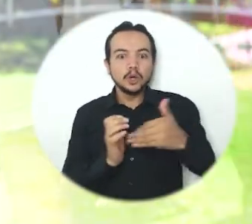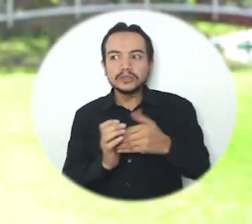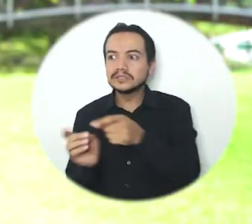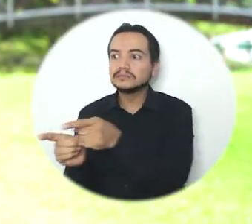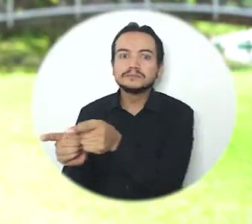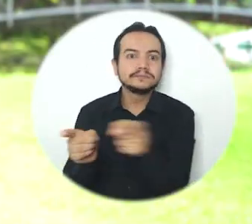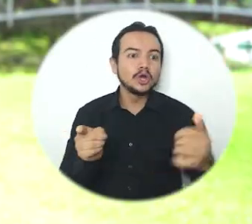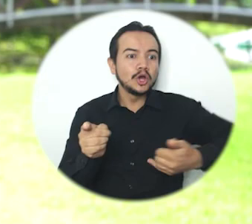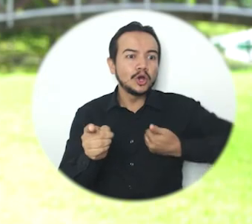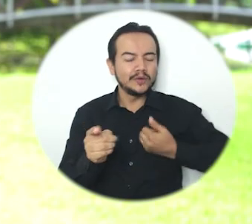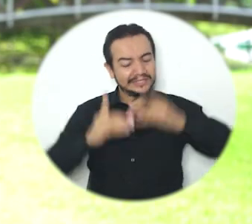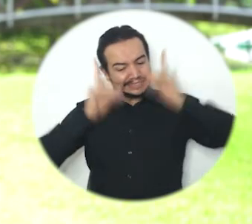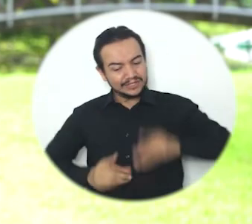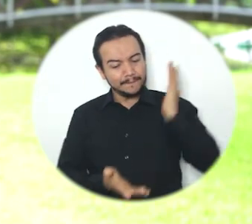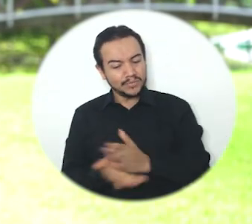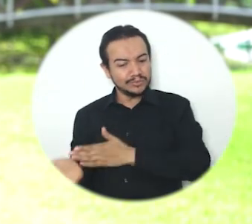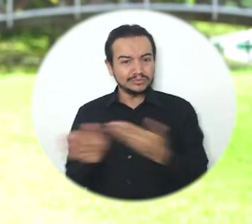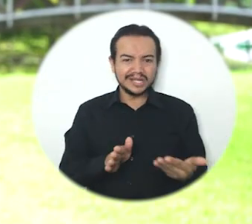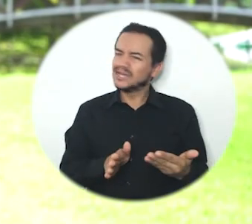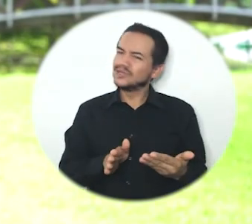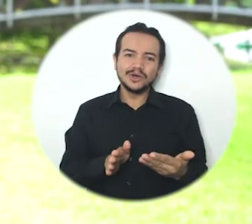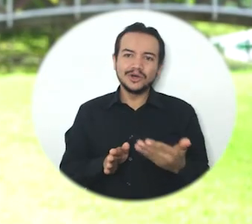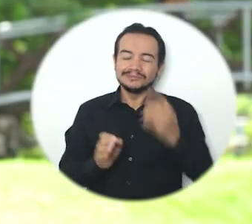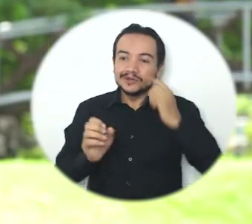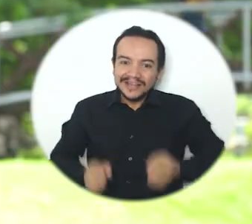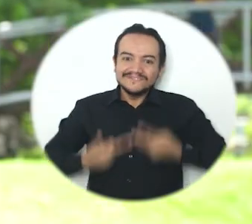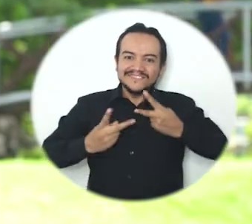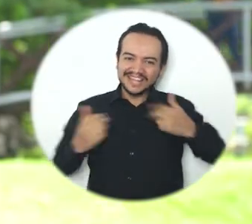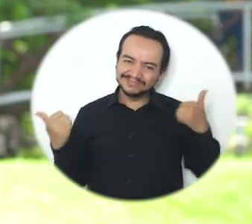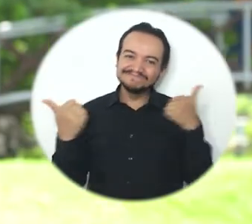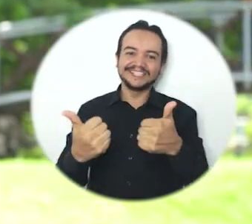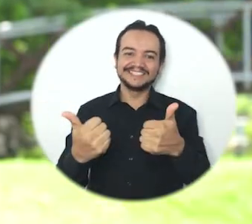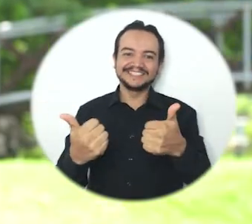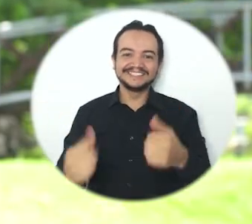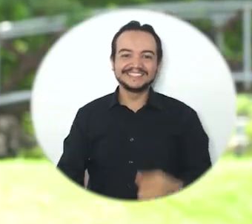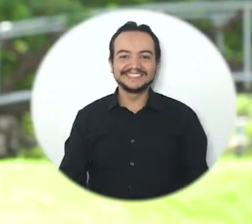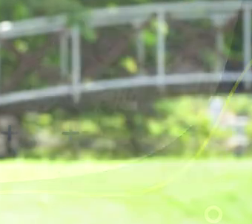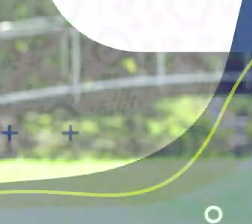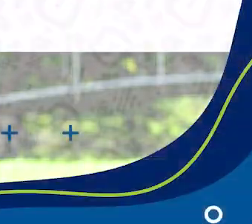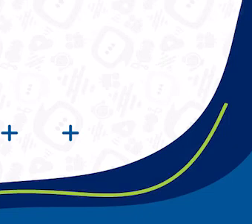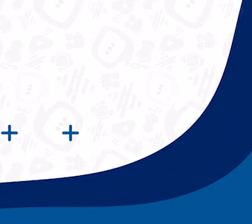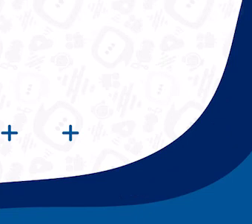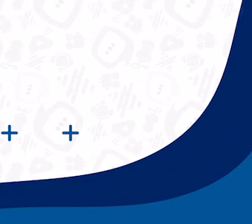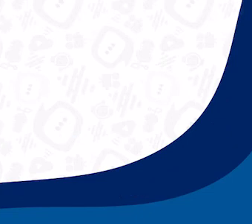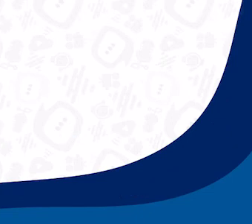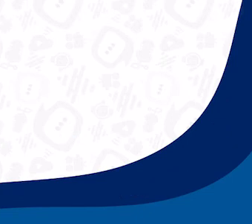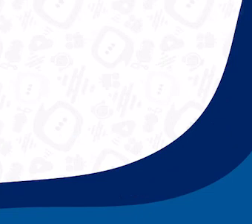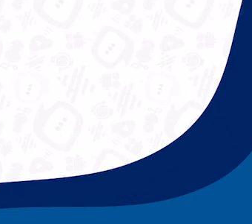queremos ver ni un adolescente más quitarse la vida por cualquiera que sea la causa. Vale la pena decirle sí a la vida. Gracias. Gracias.